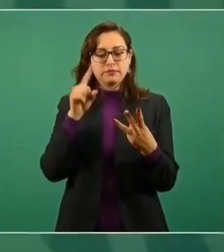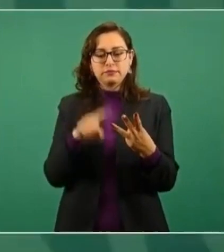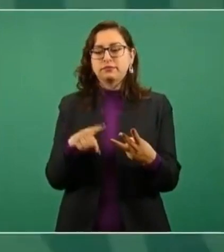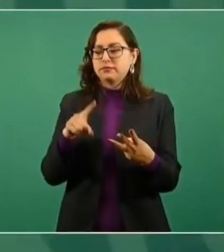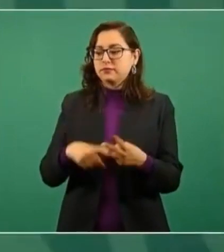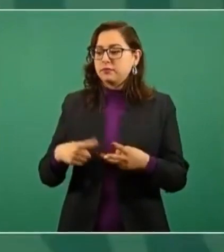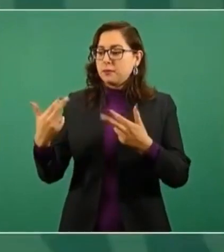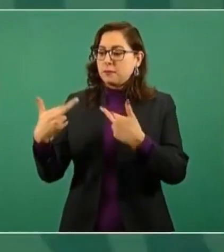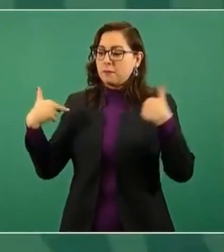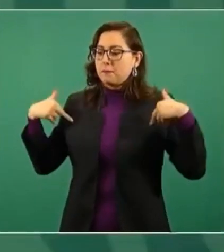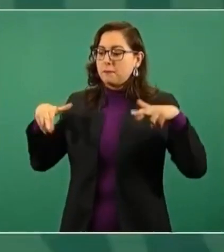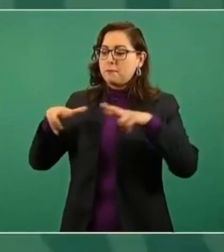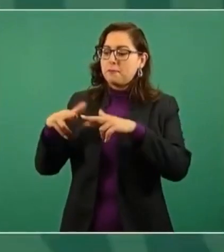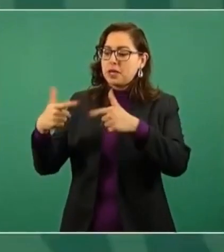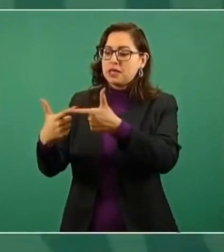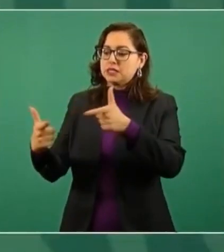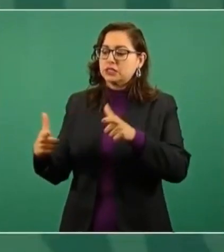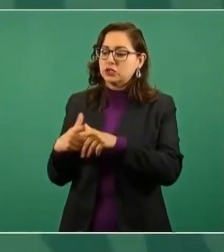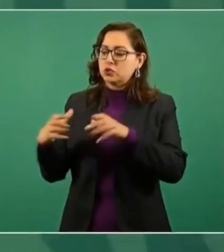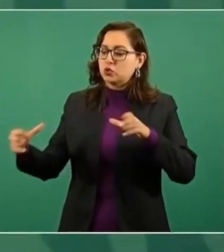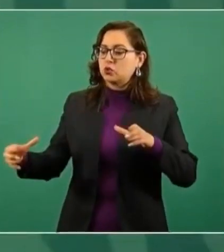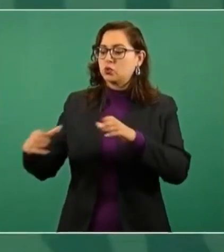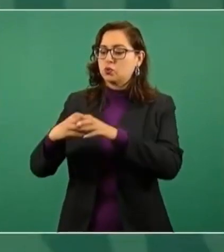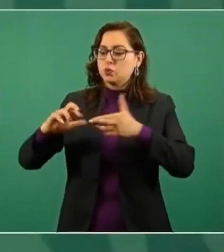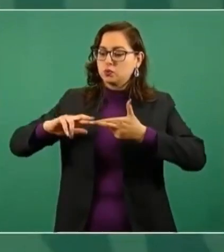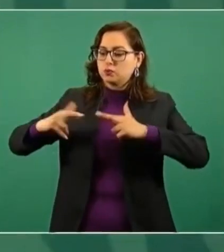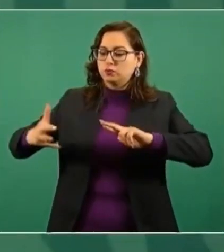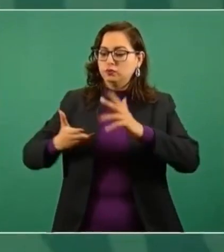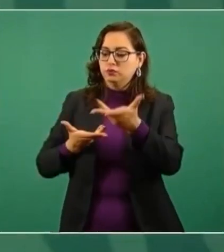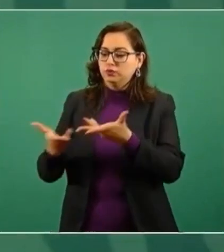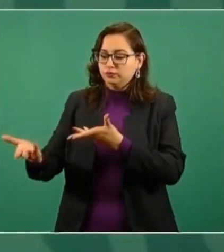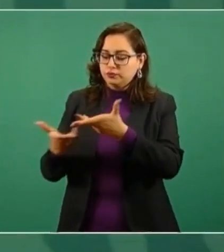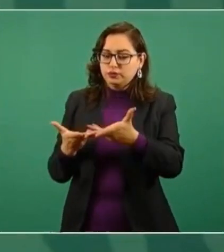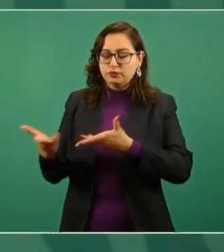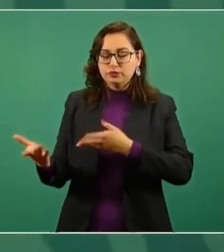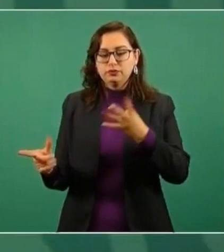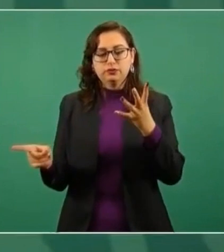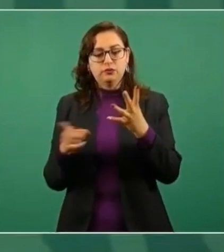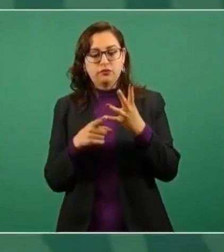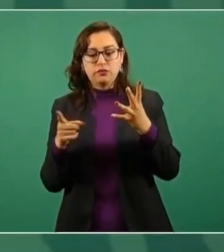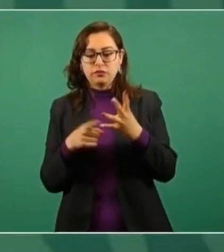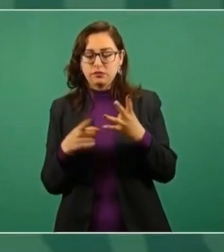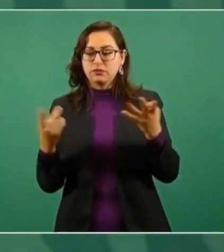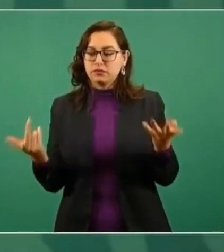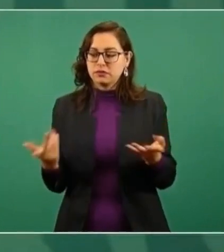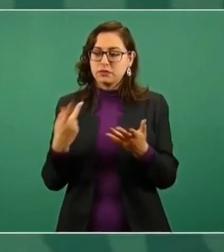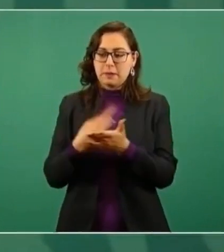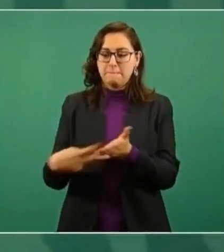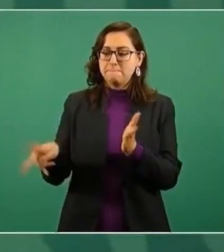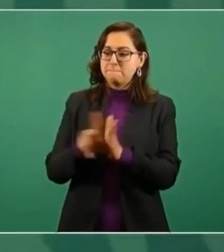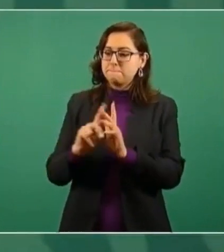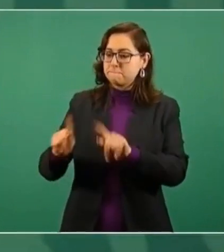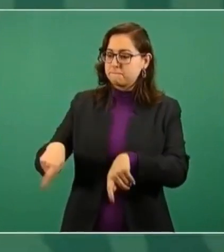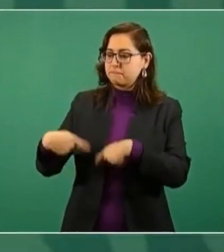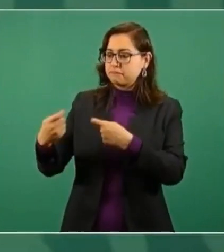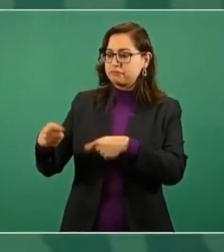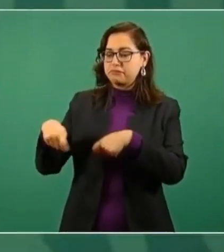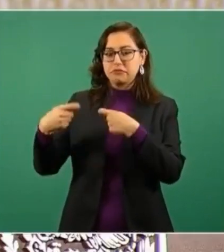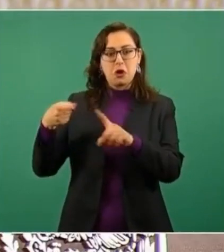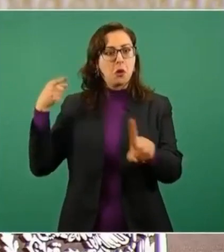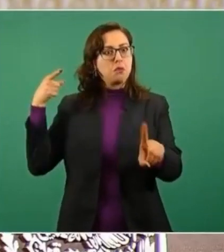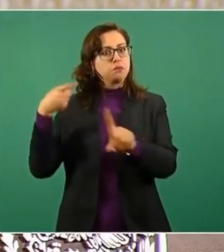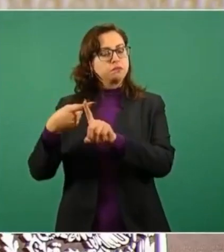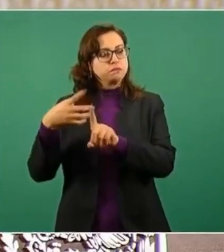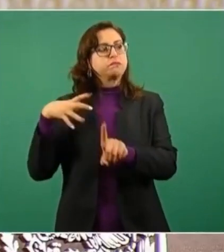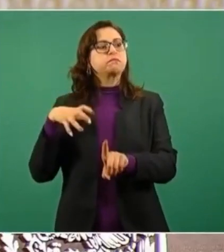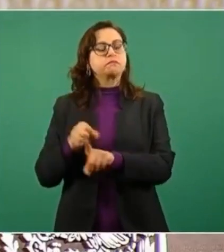Magisterio de México, así como la basificación de docentes. Son logros inobjetables que